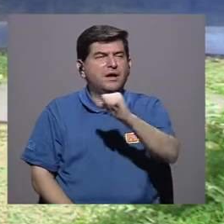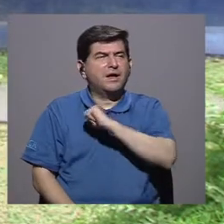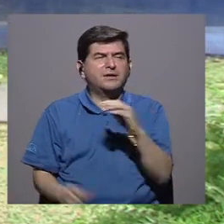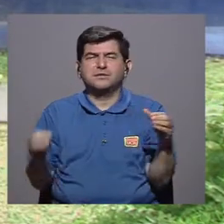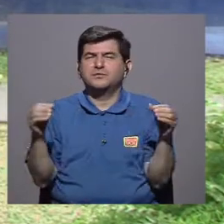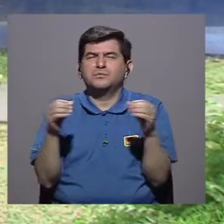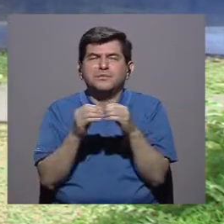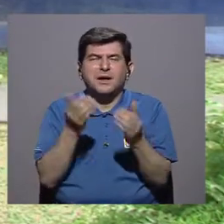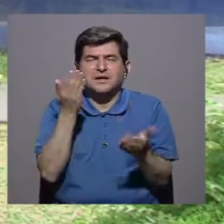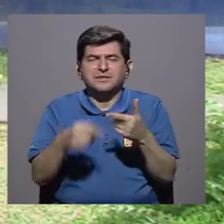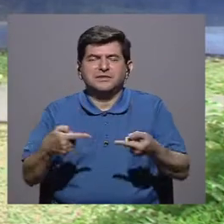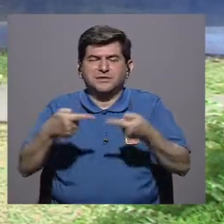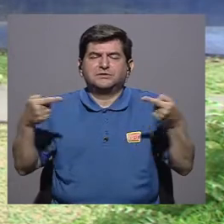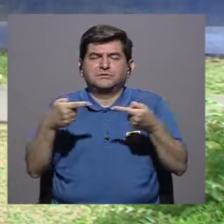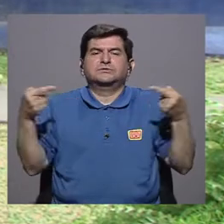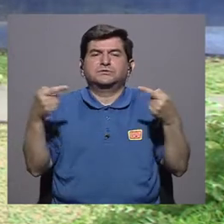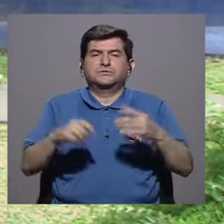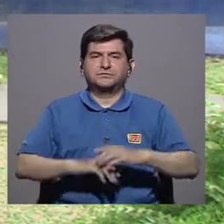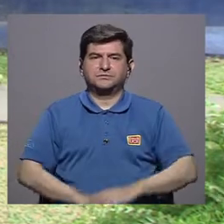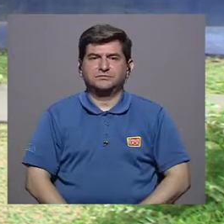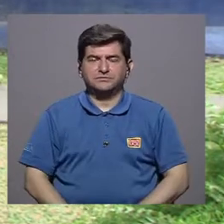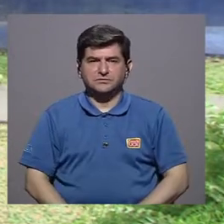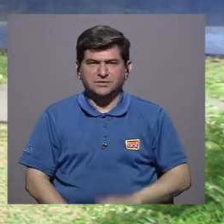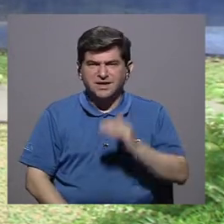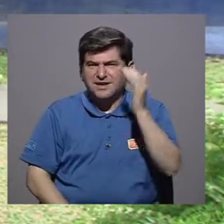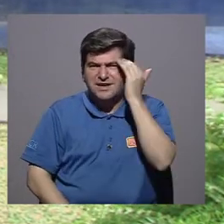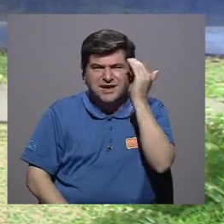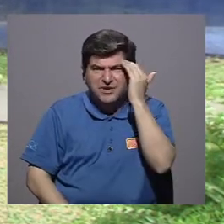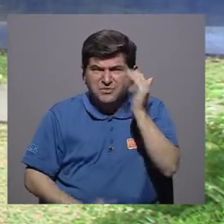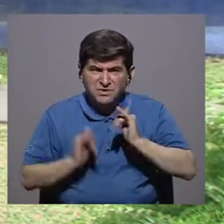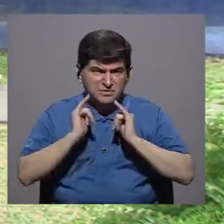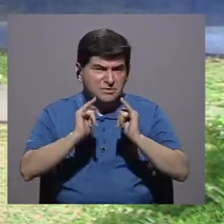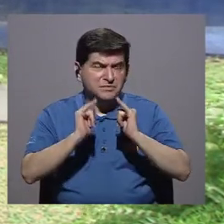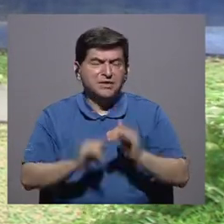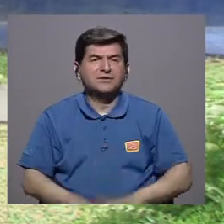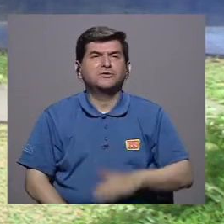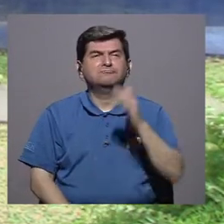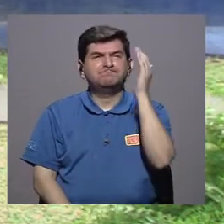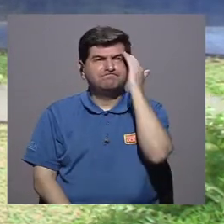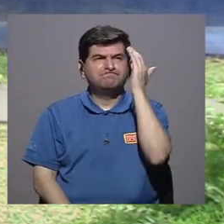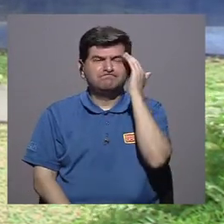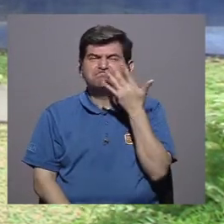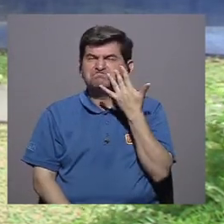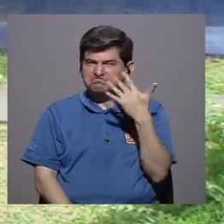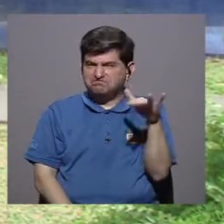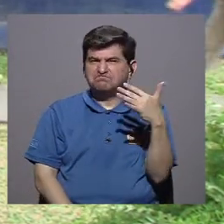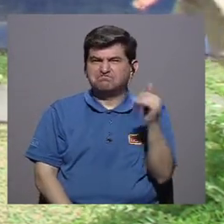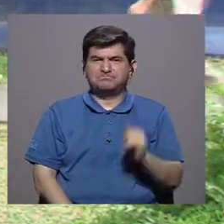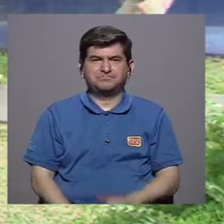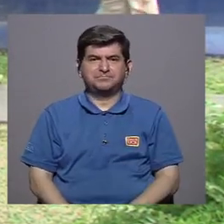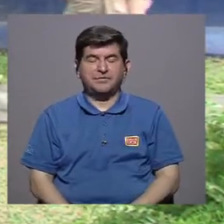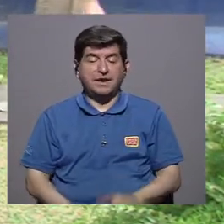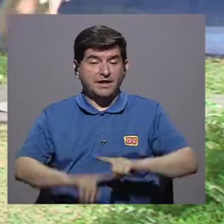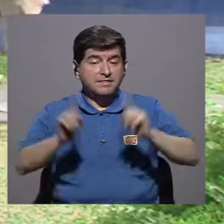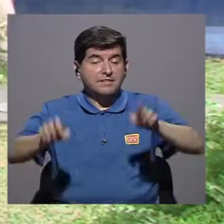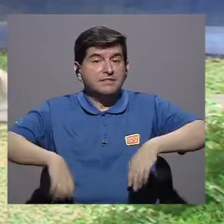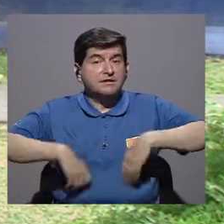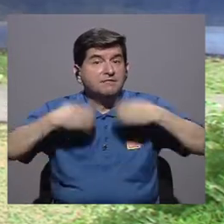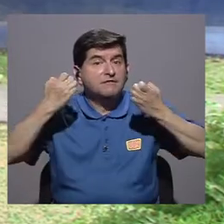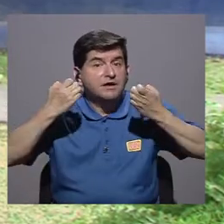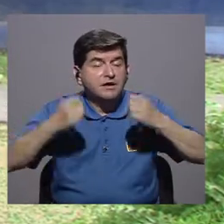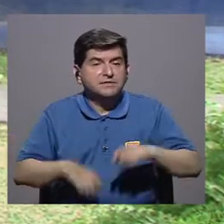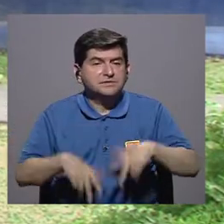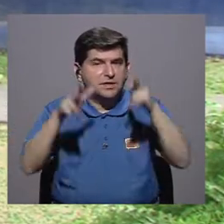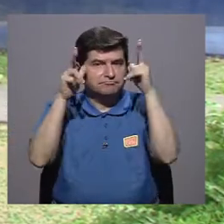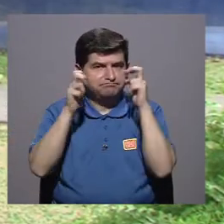contraria. ¿Y al conocimiento está parejo? En el conocimiento es similar. En lo que hay diferencias más que todo es en la